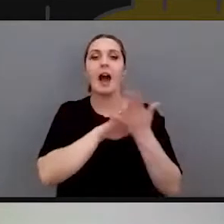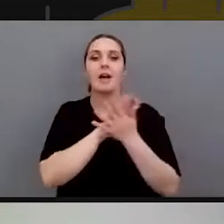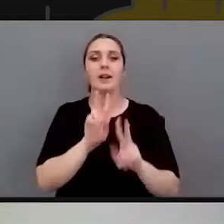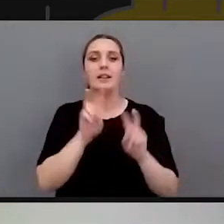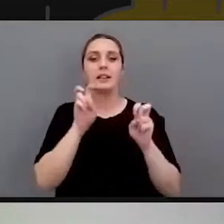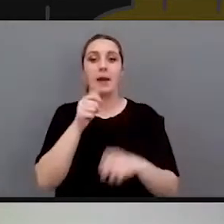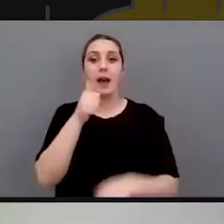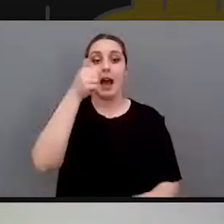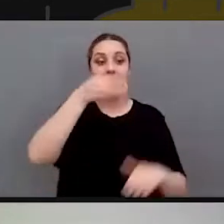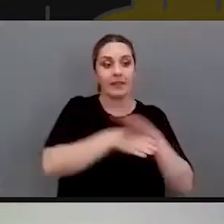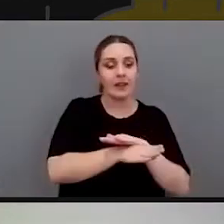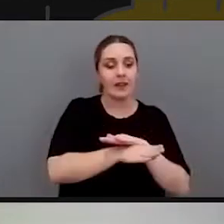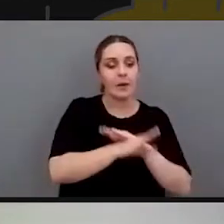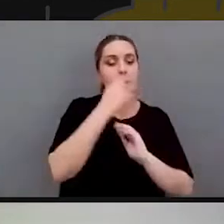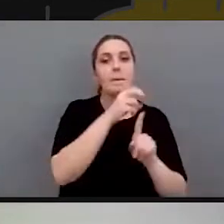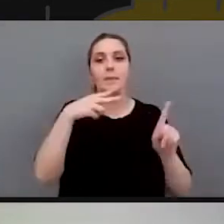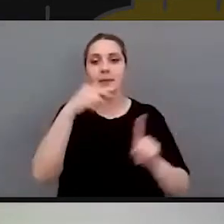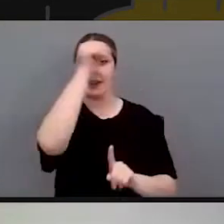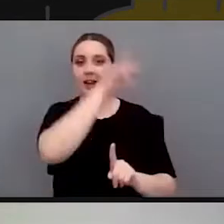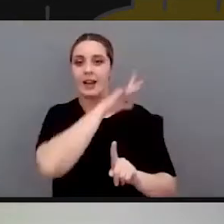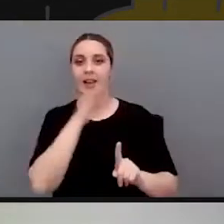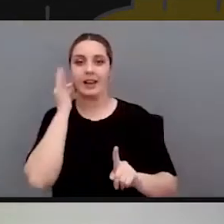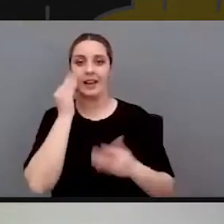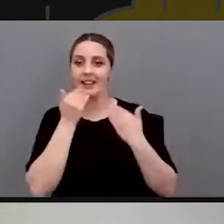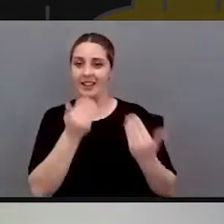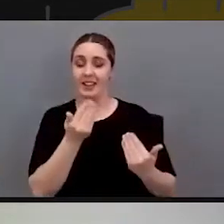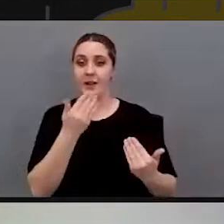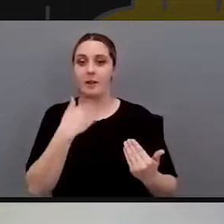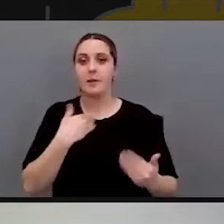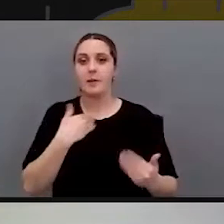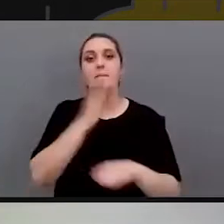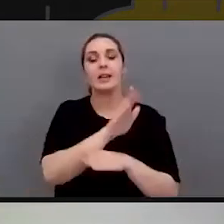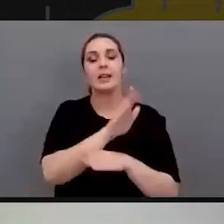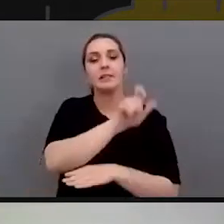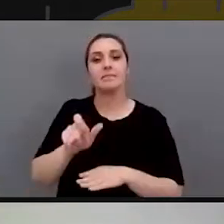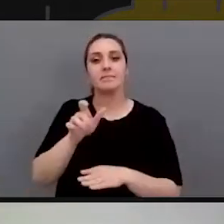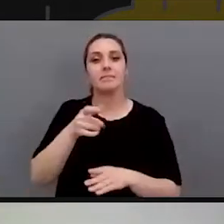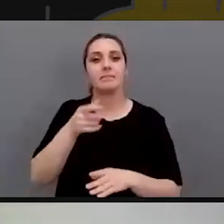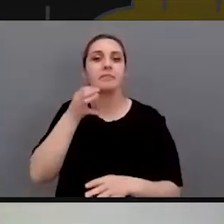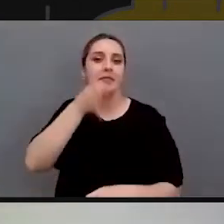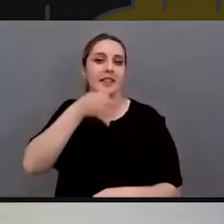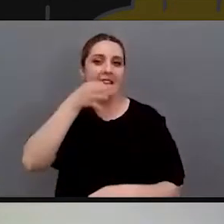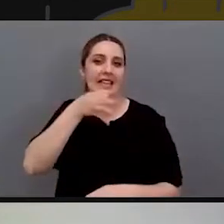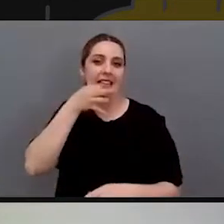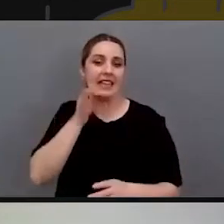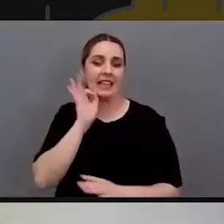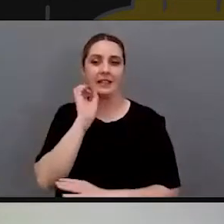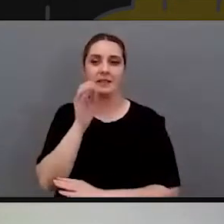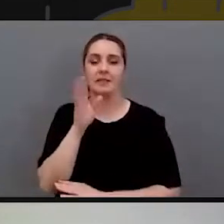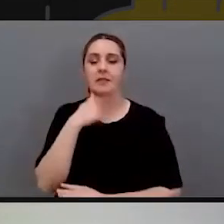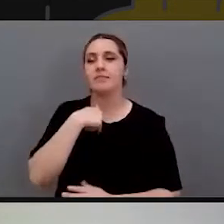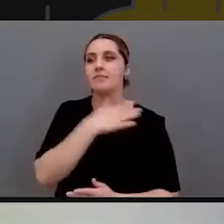accesibilidad bajo la perspectiva de género y la voy a presentar a las personas que me van a acompañar durante esta tarde. Queremos que sea una tarde